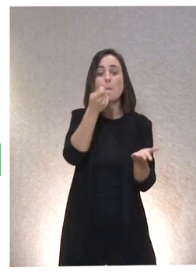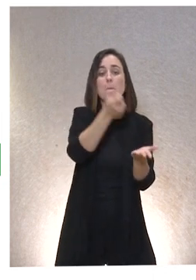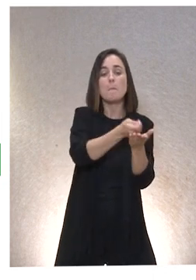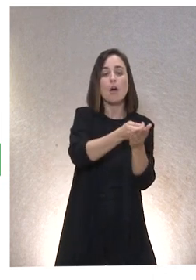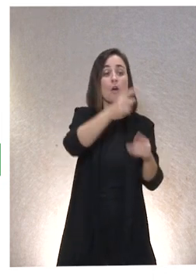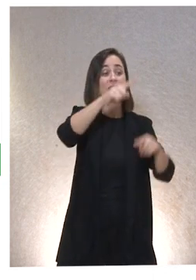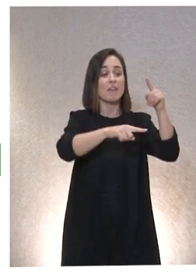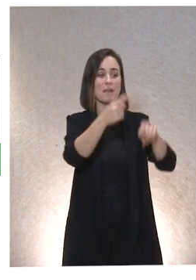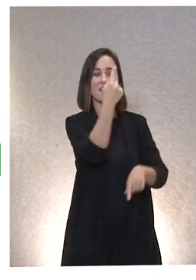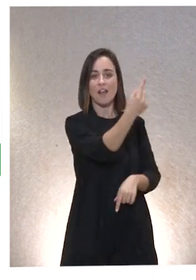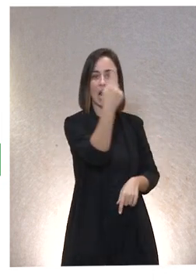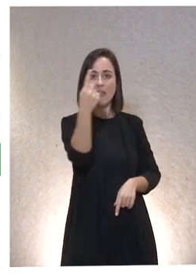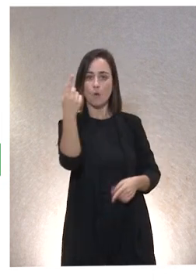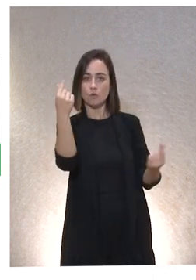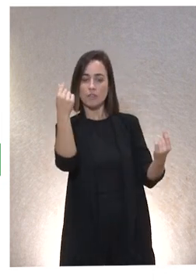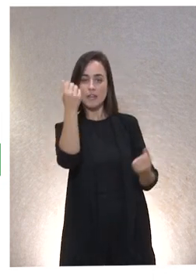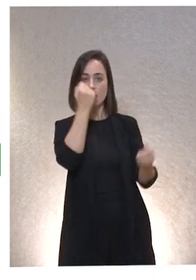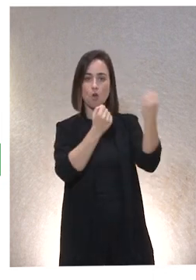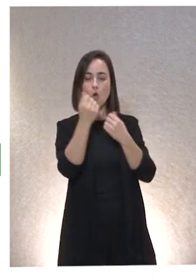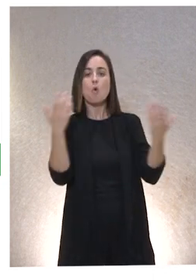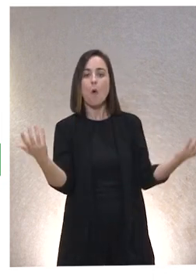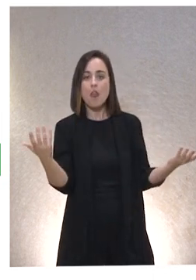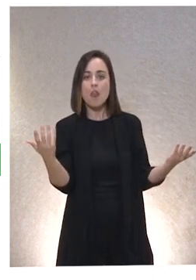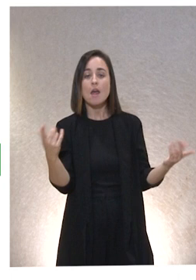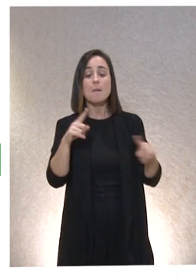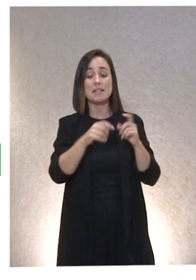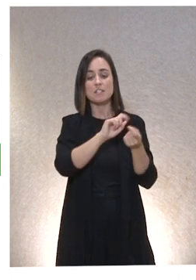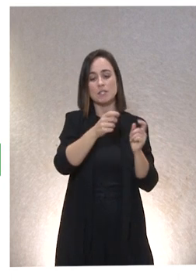económicas y se distribuyen en función de las necesidades.